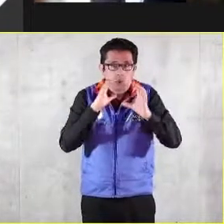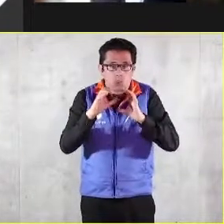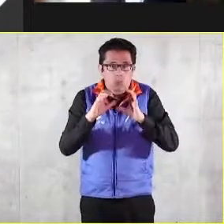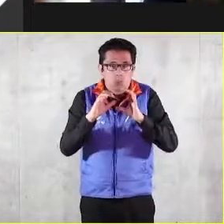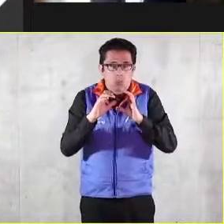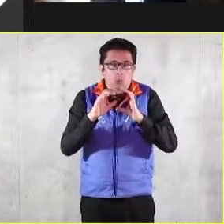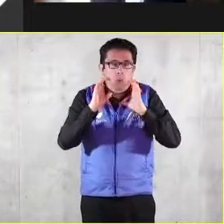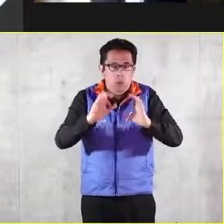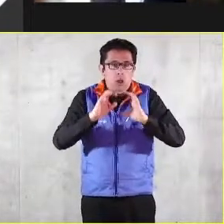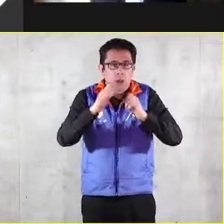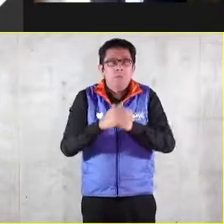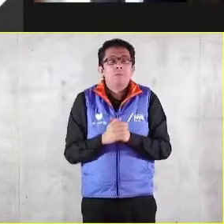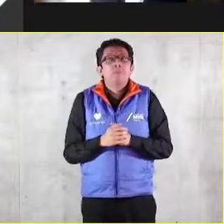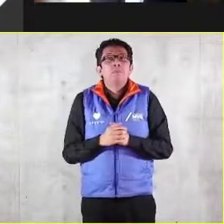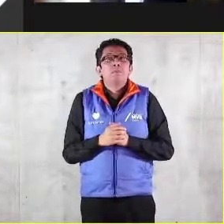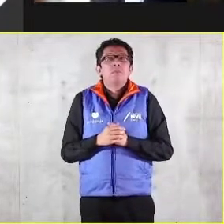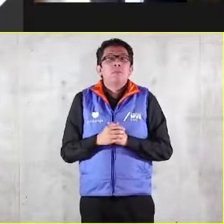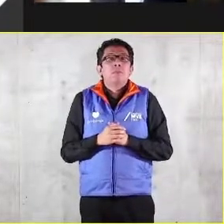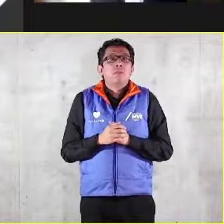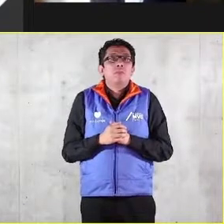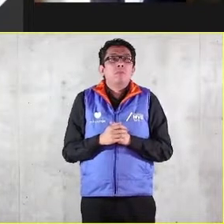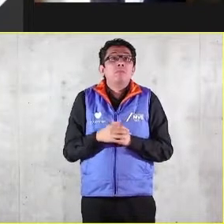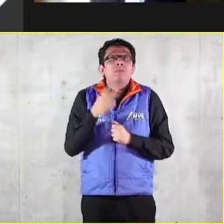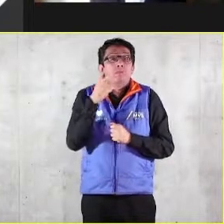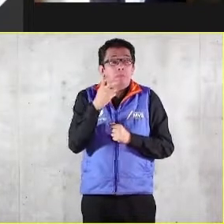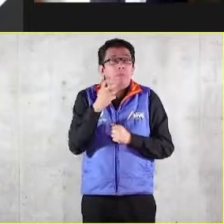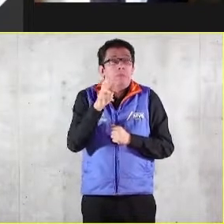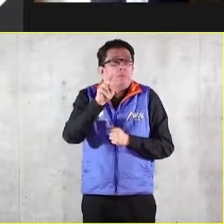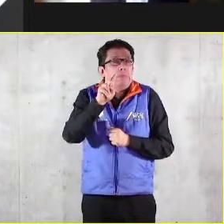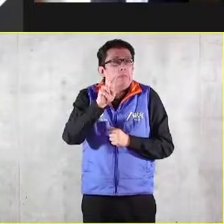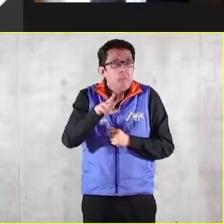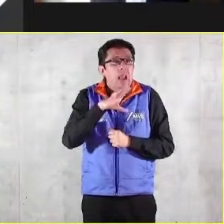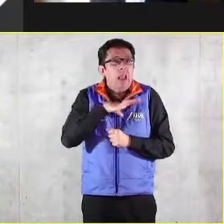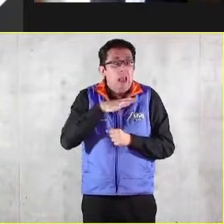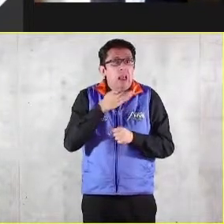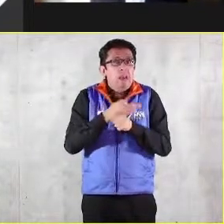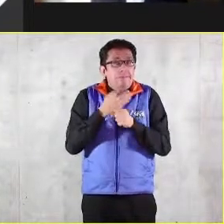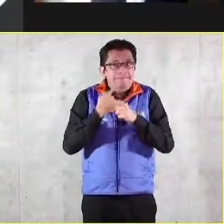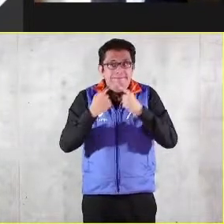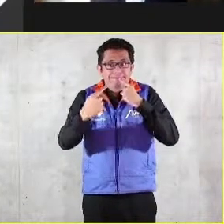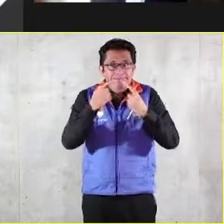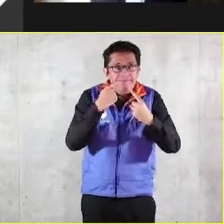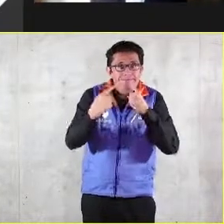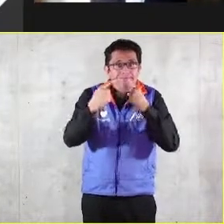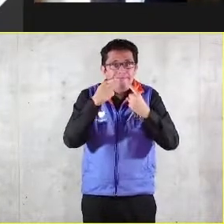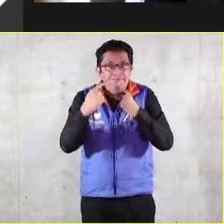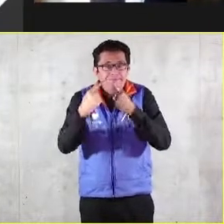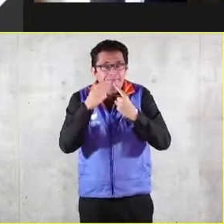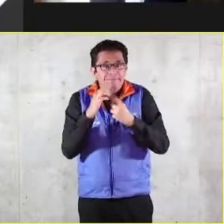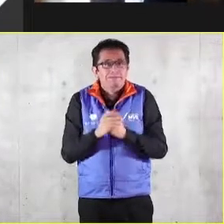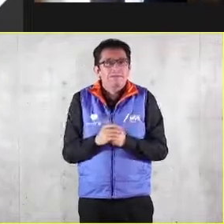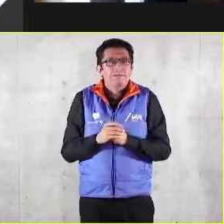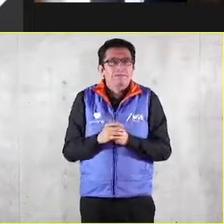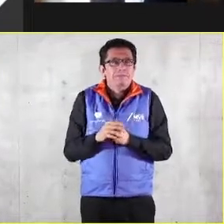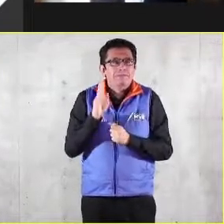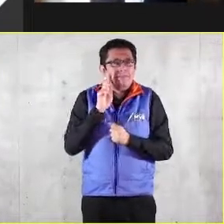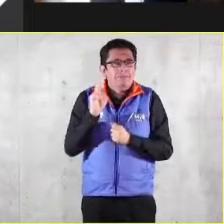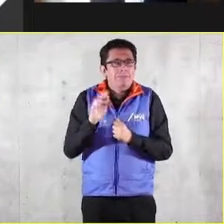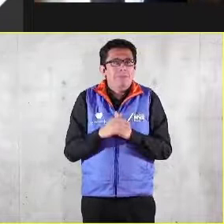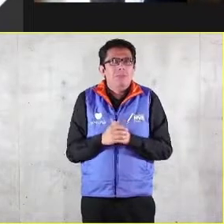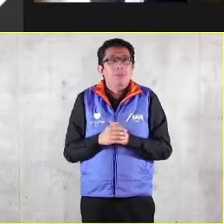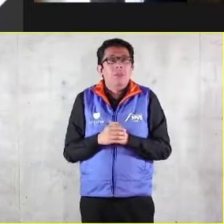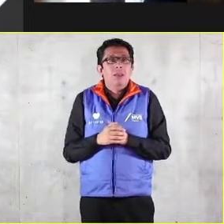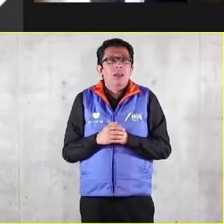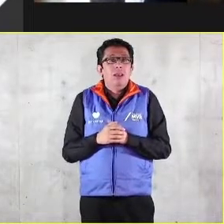privilegiar a ninguno. Y entonces, eso trae la discusión que está muy en boga hoy en día que vemos aquí, ¿no? Cómo